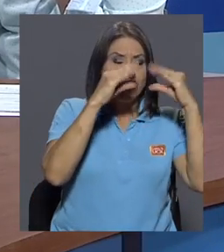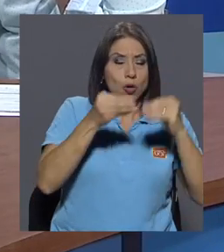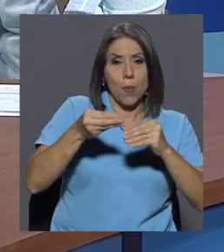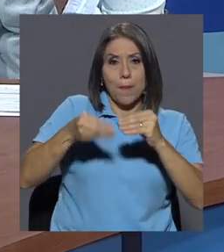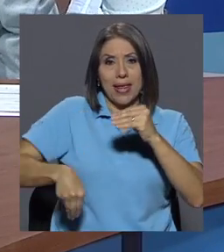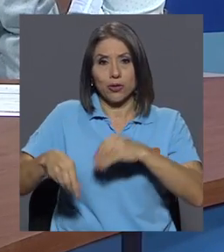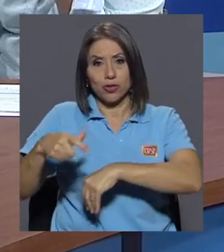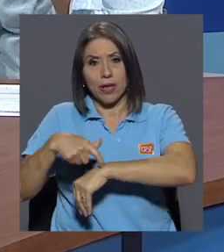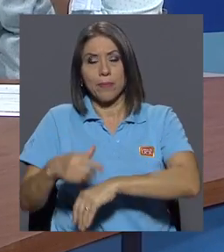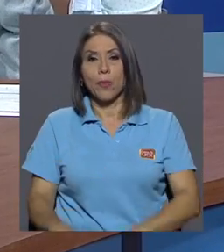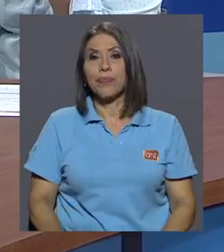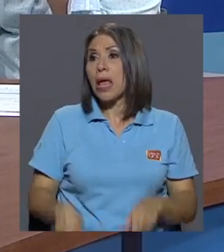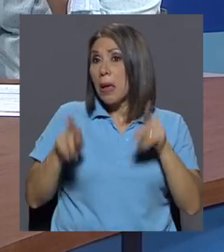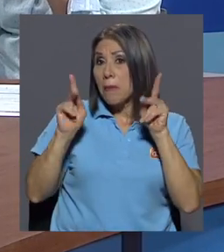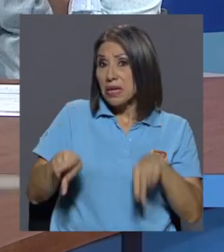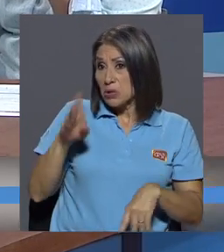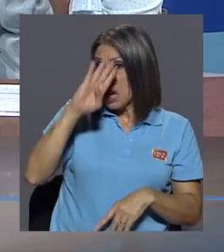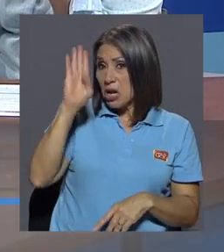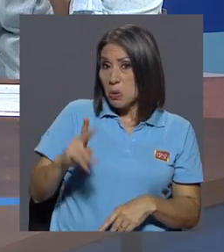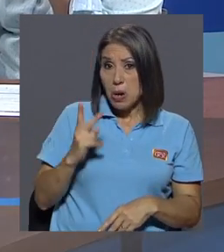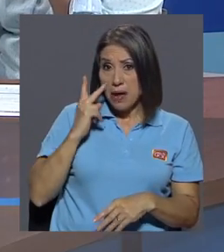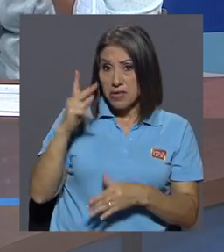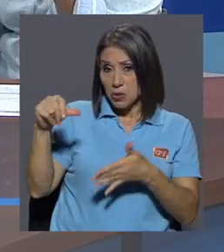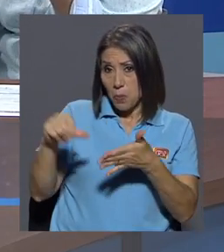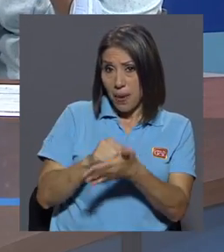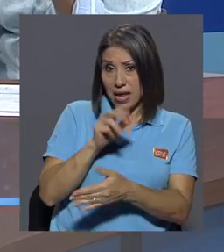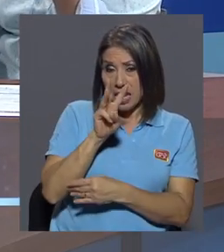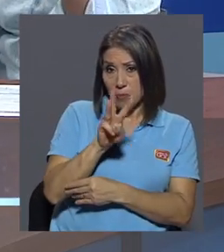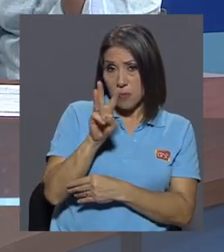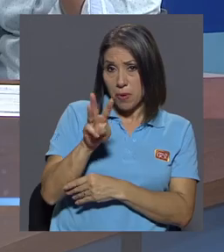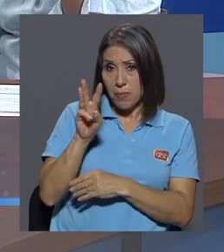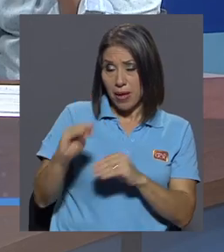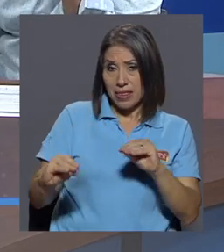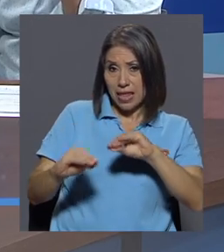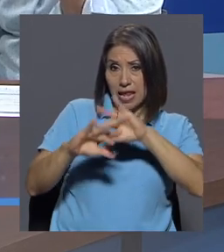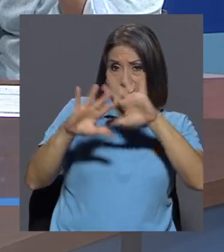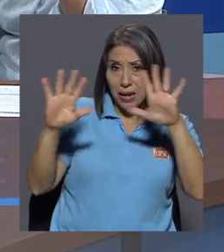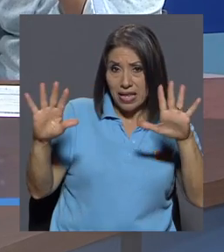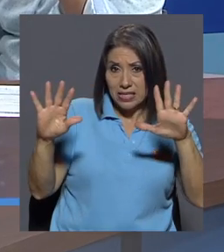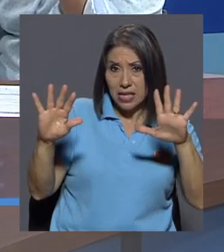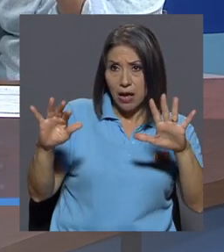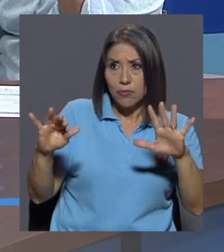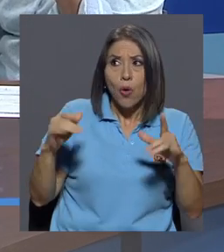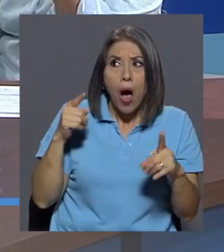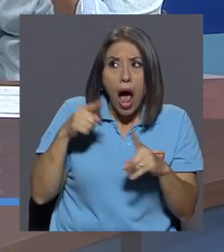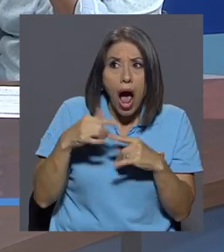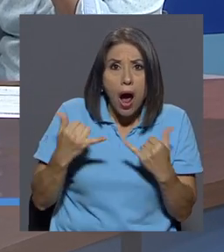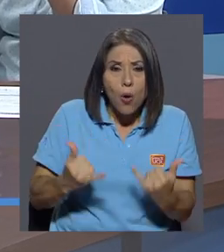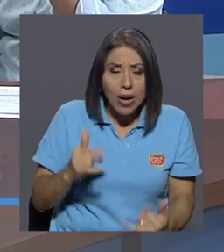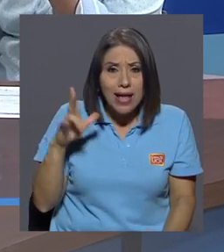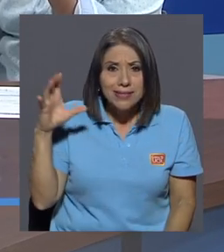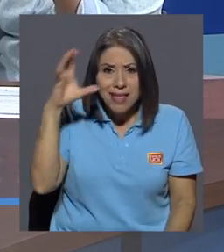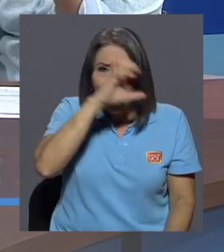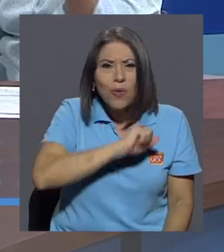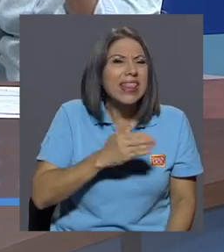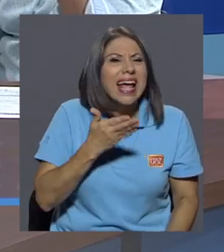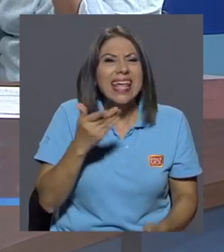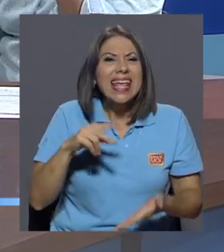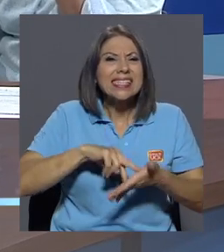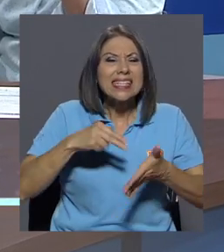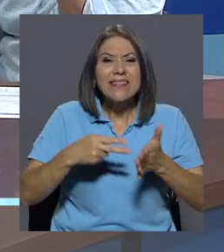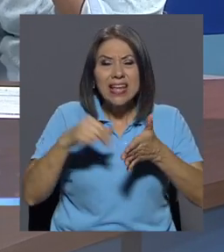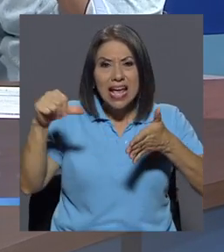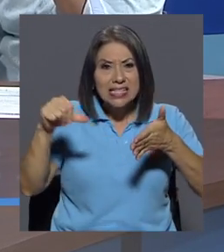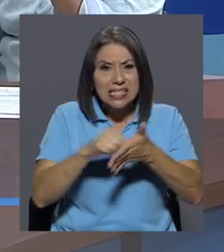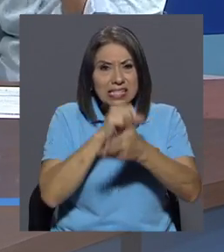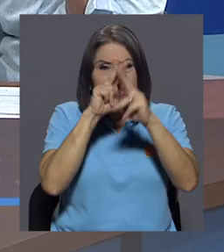se ha acercado al sitio de transparencia a la UCR o que hasta ahora escucha tal término, ¿qué es un sitio de transparencia para